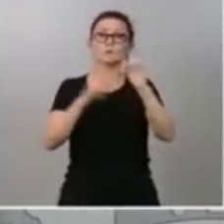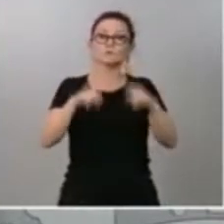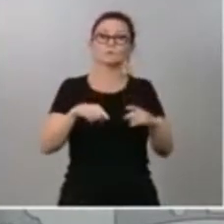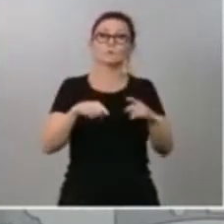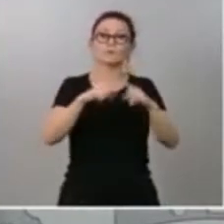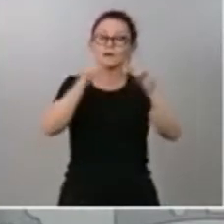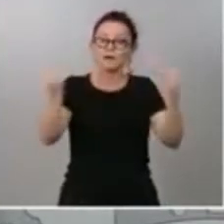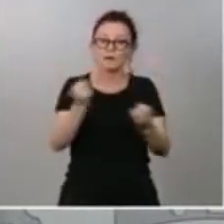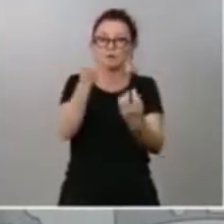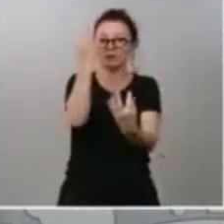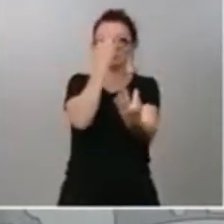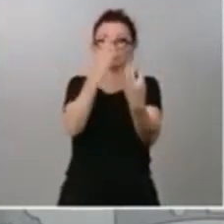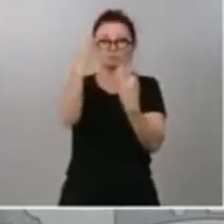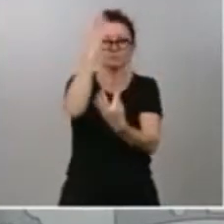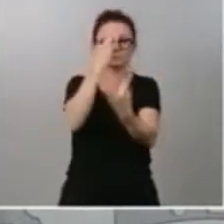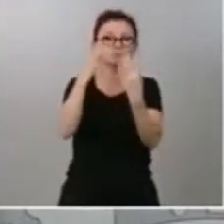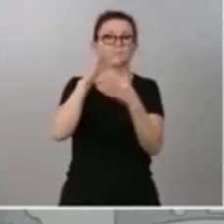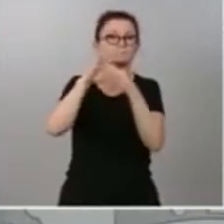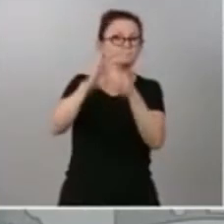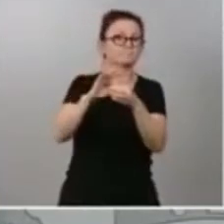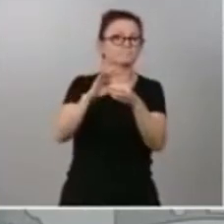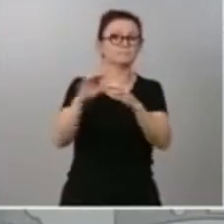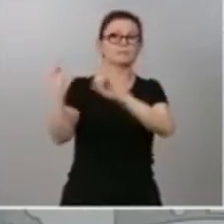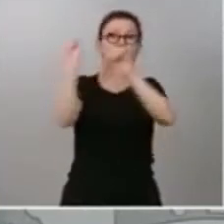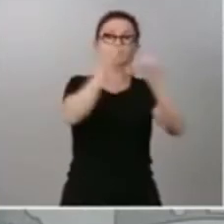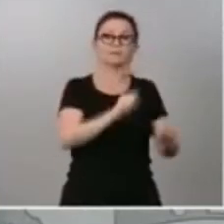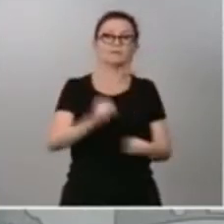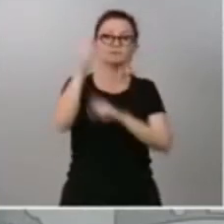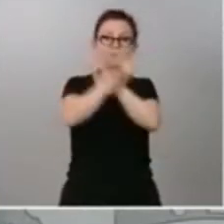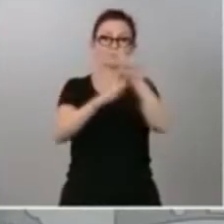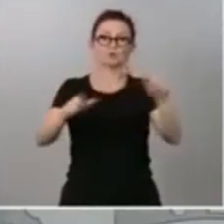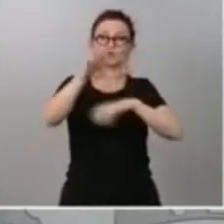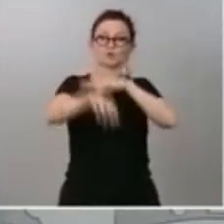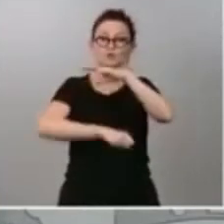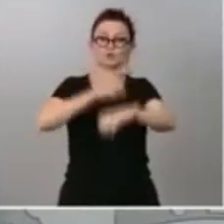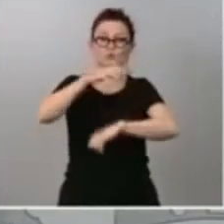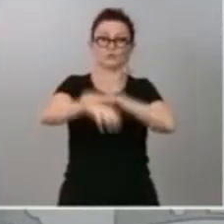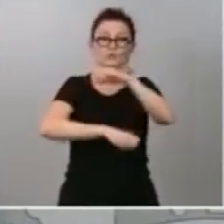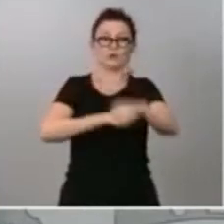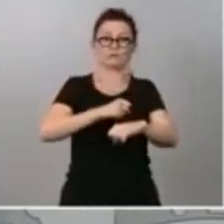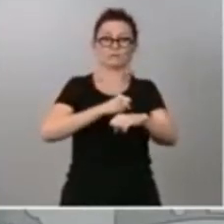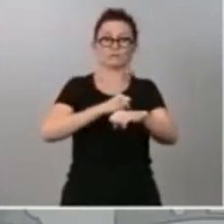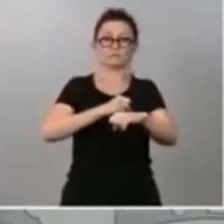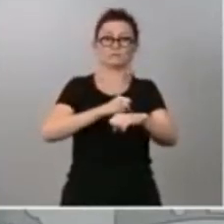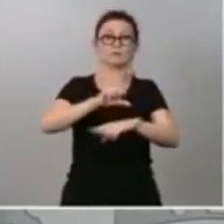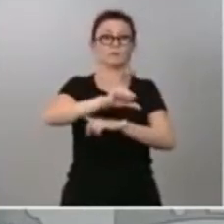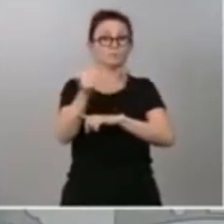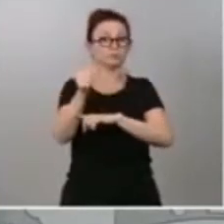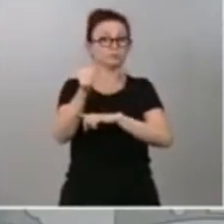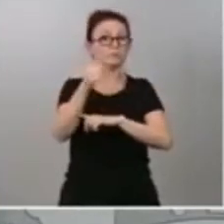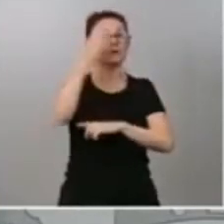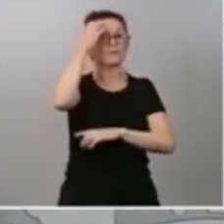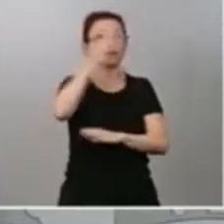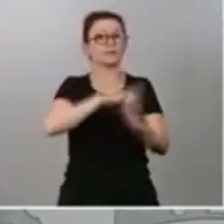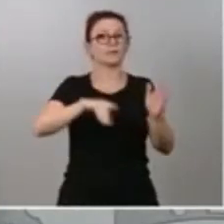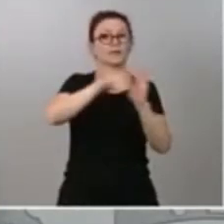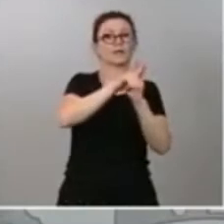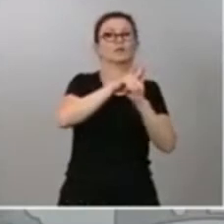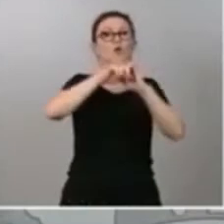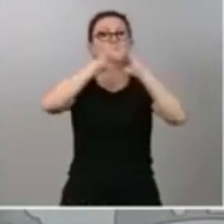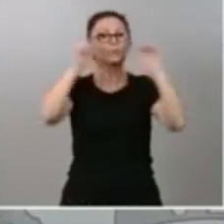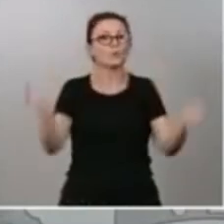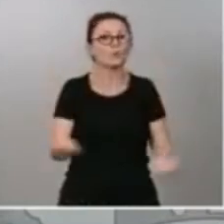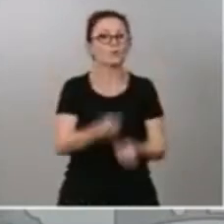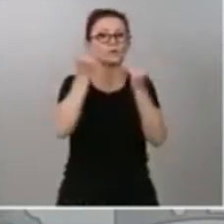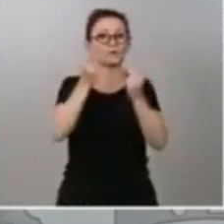en defensa de las personas consumidoras con la aprobación del Real Decreto de Publicidad del Juego, revisar la fiscalidad de alimentos,